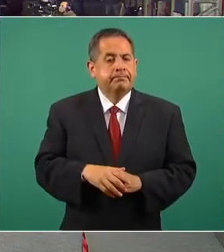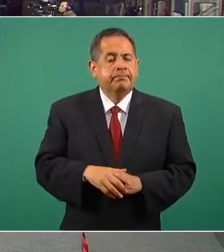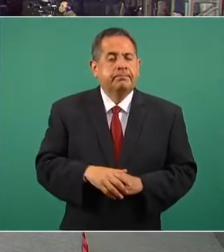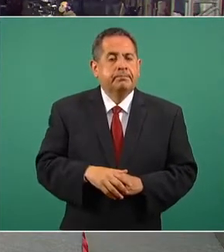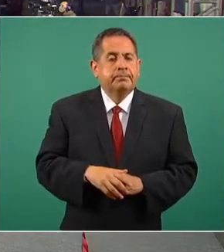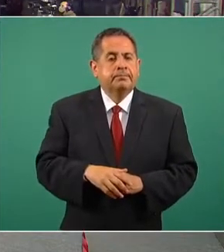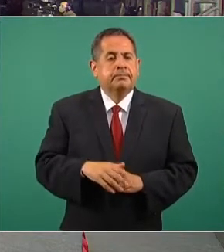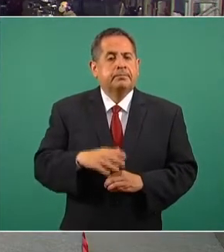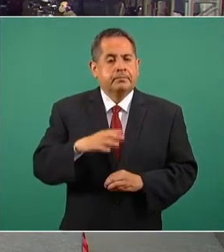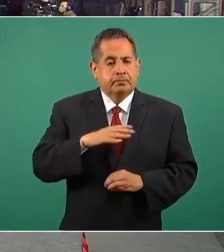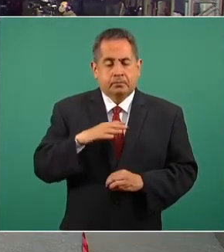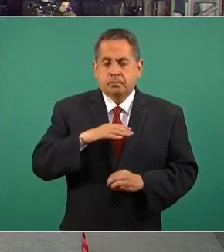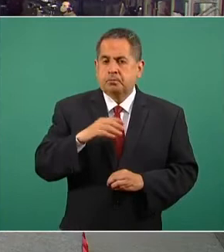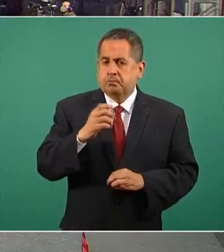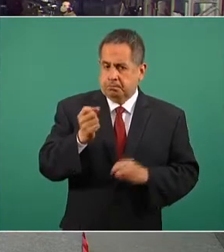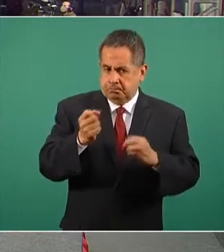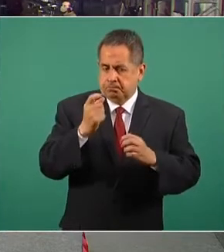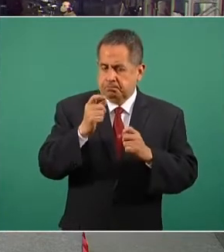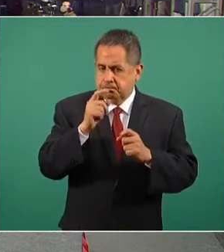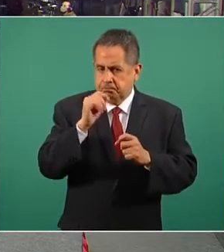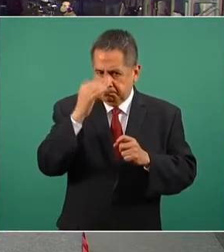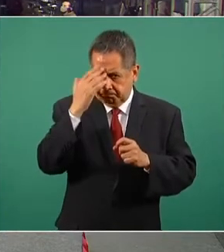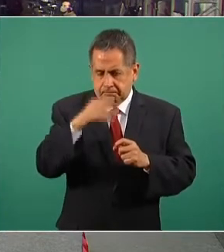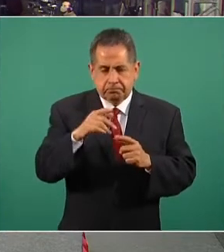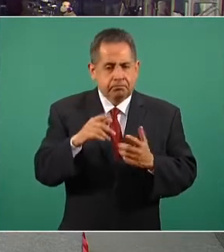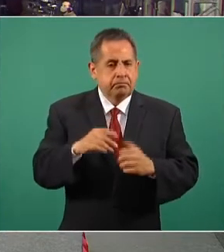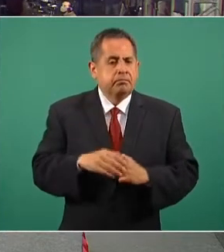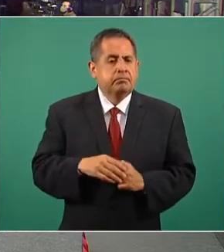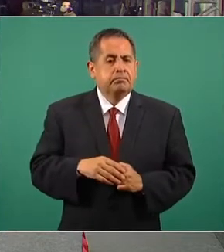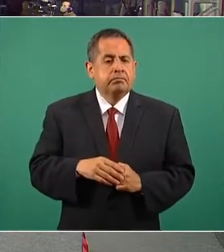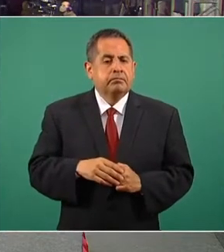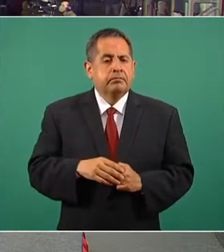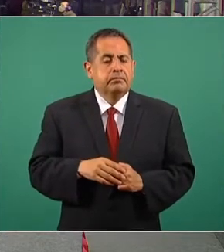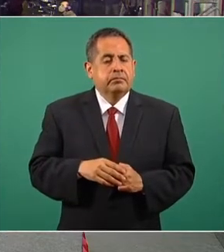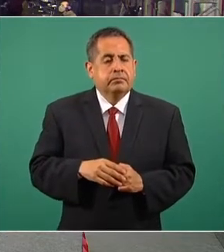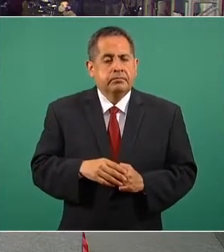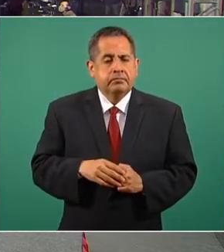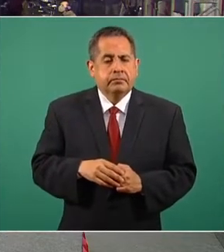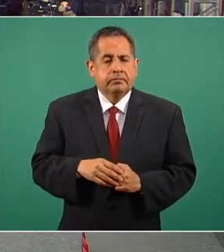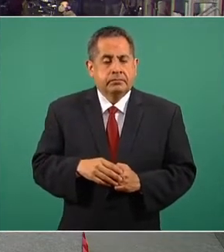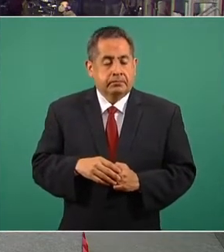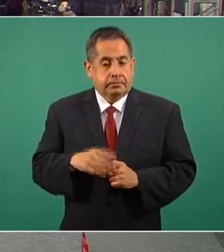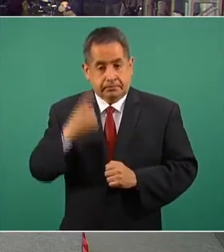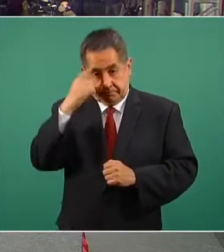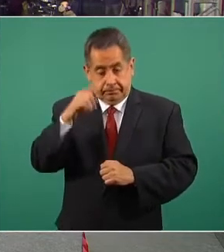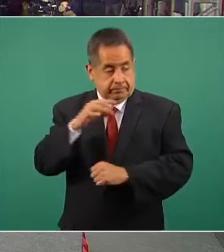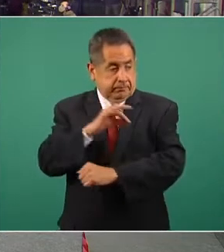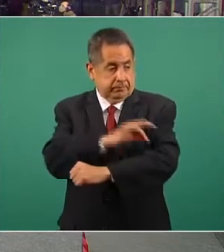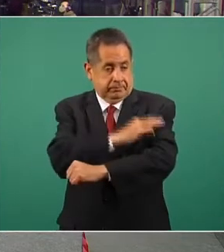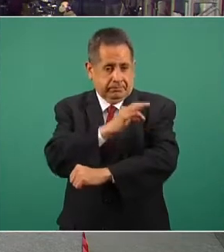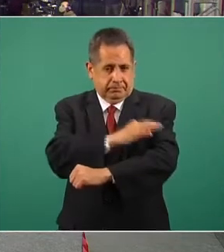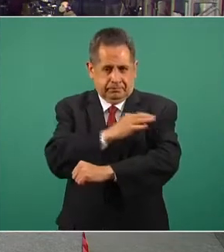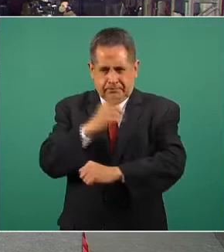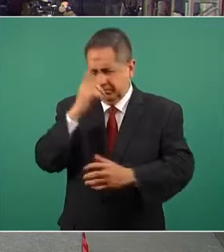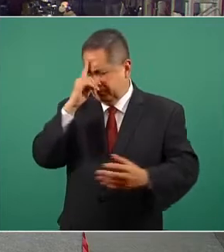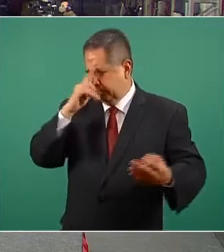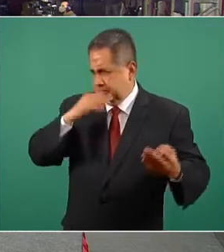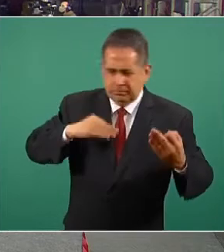parte donde sabemos todos que la vacuna es universal,